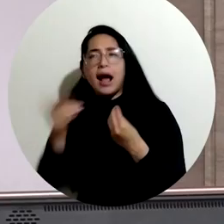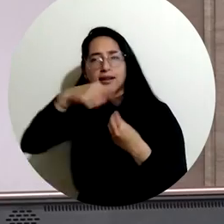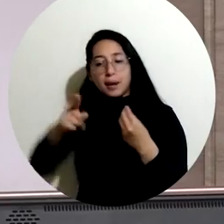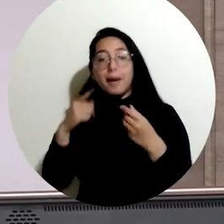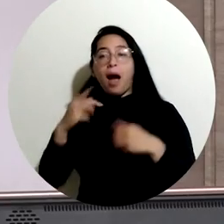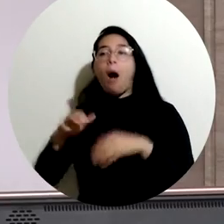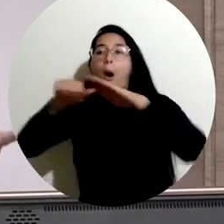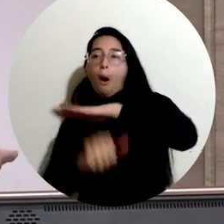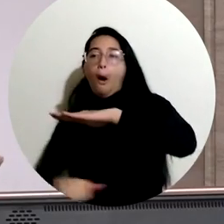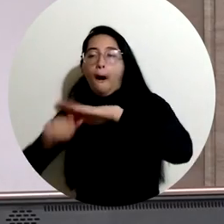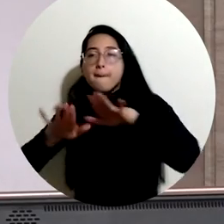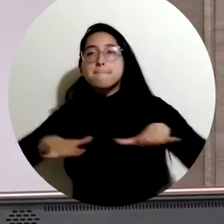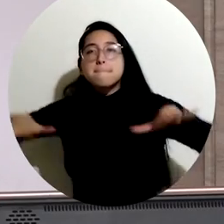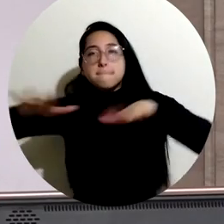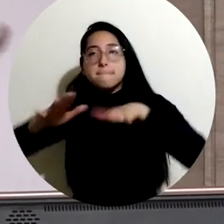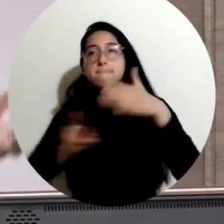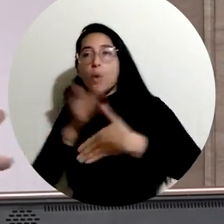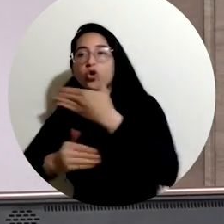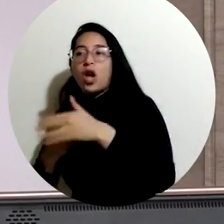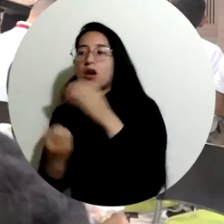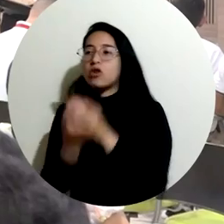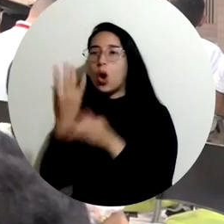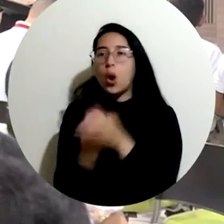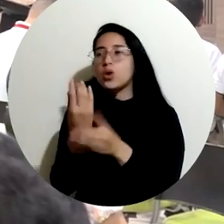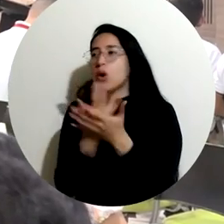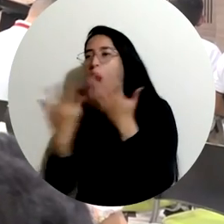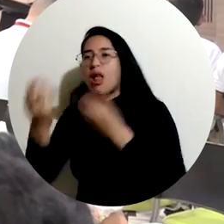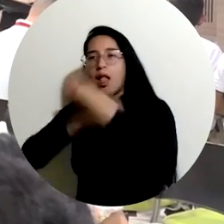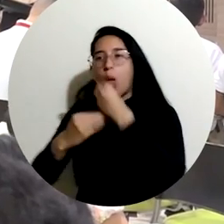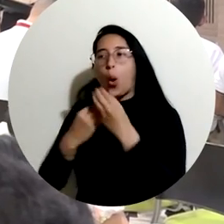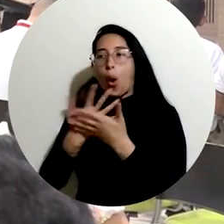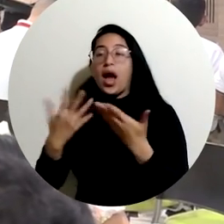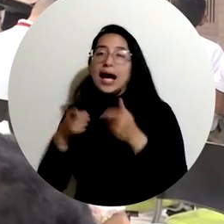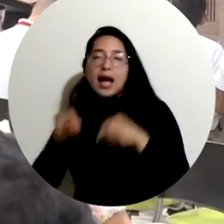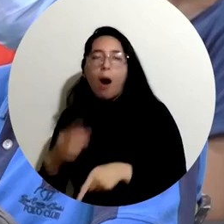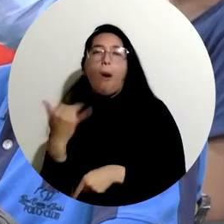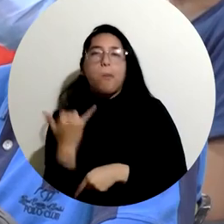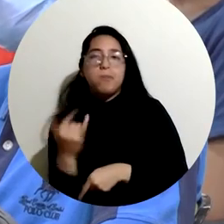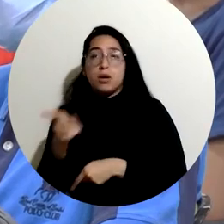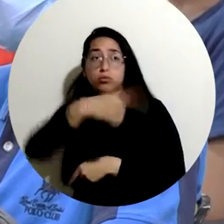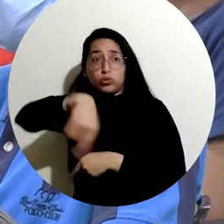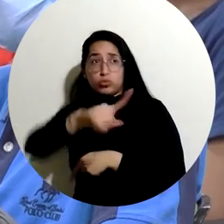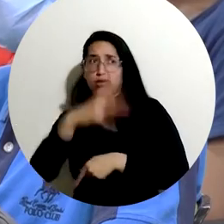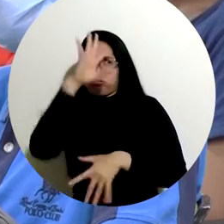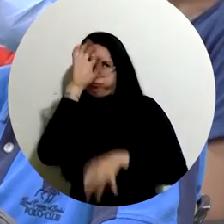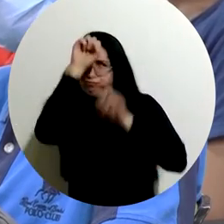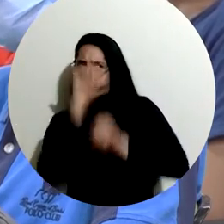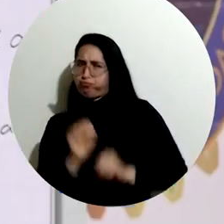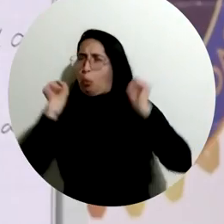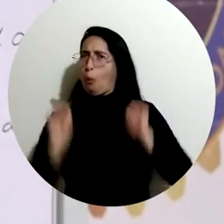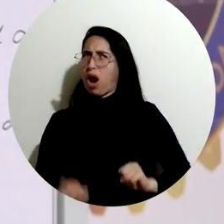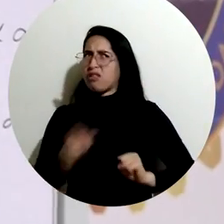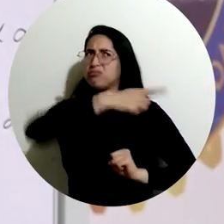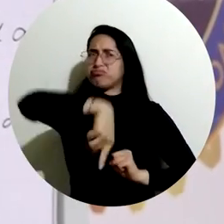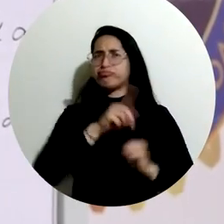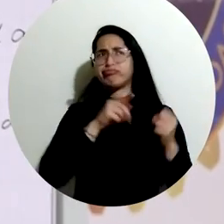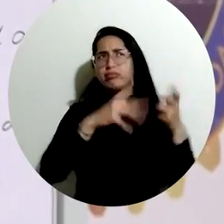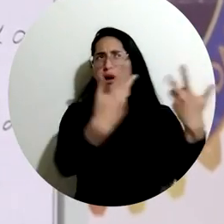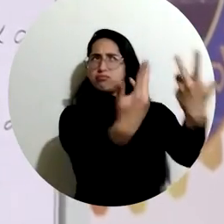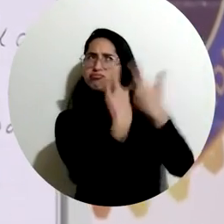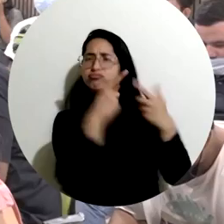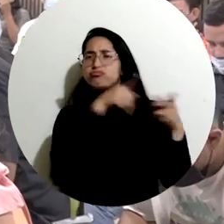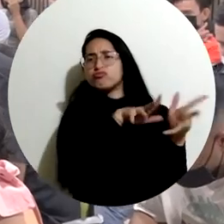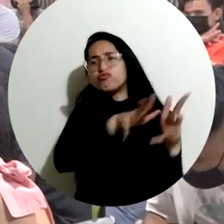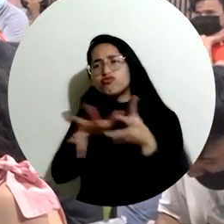el área de procesamiento de alimentos y de agregar valor porque es que el perfil y la capacidad de lo que ustedes pueden y saben hacer a través de lo que